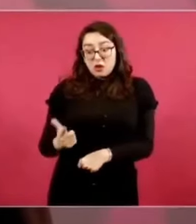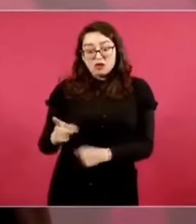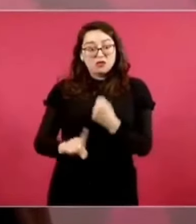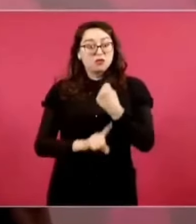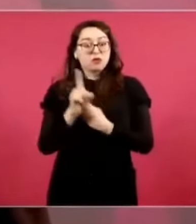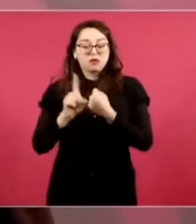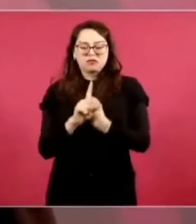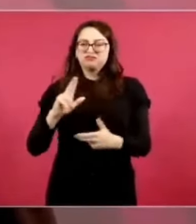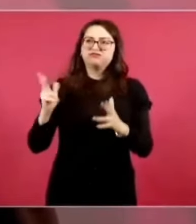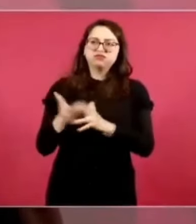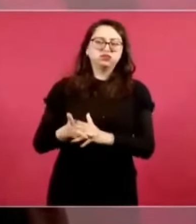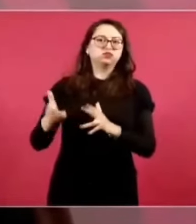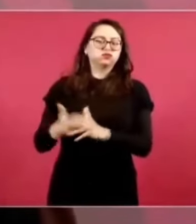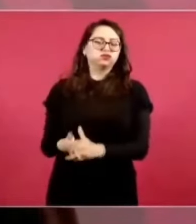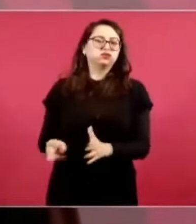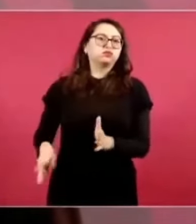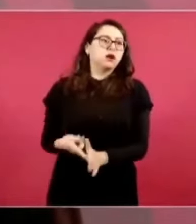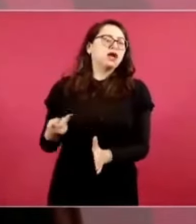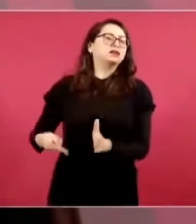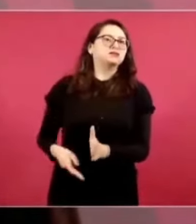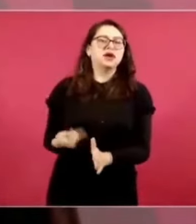y esa es la causa principal.